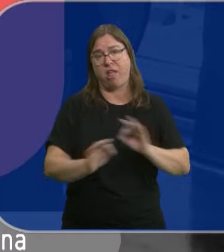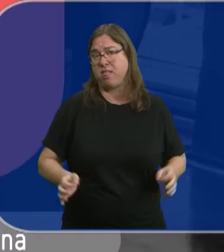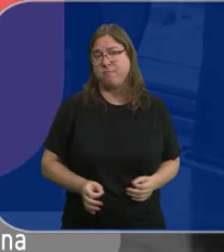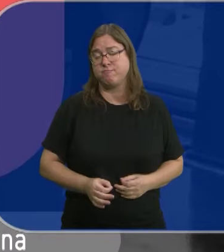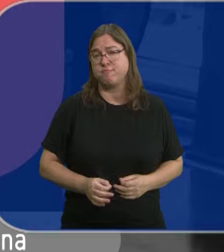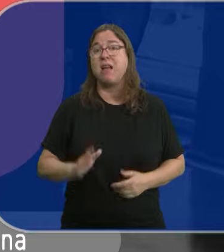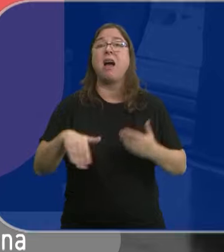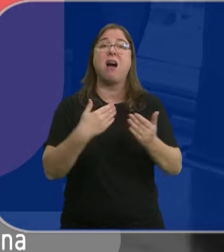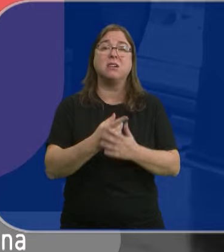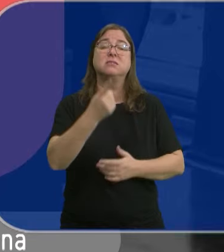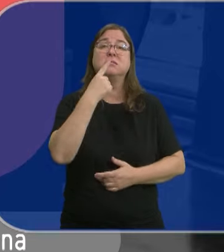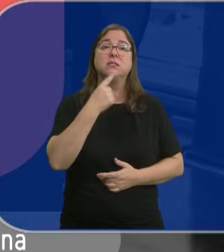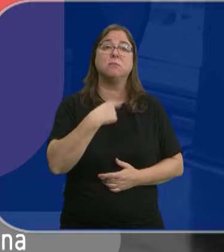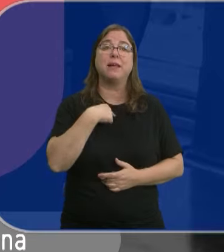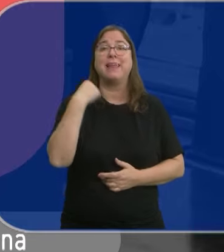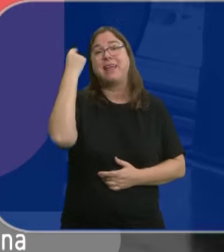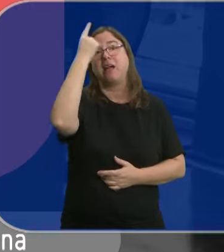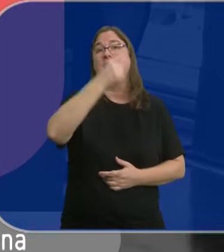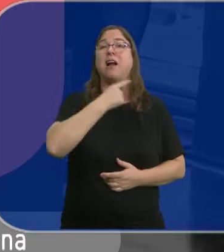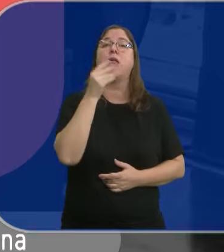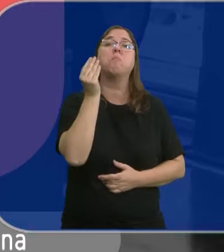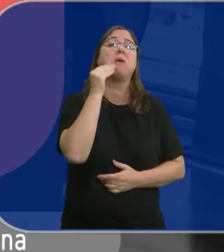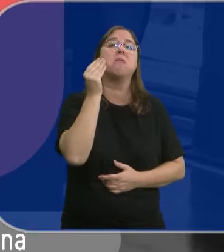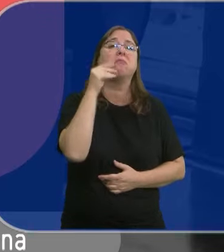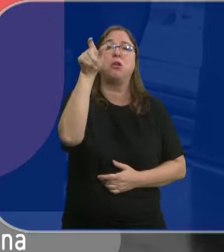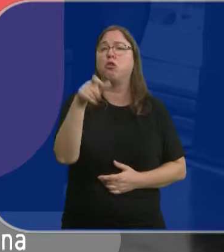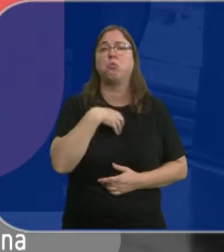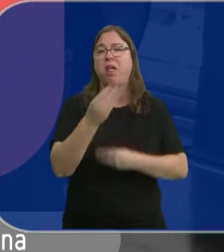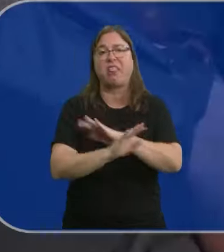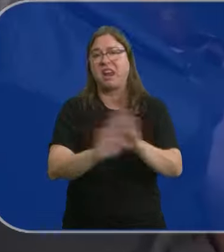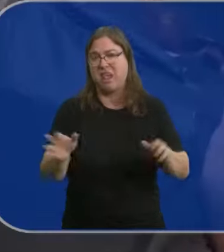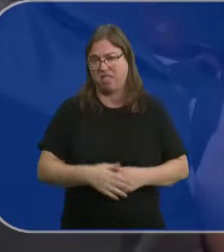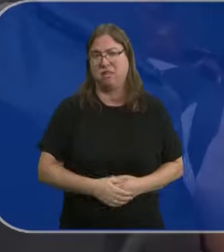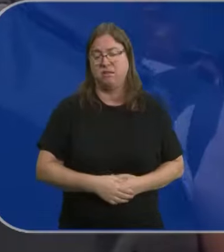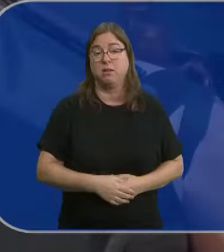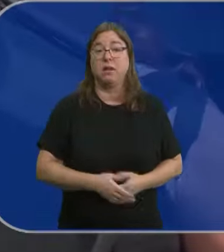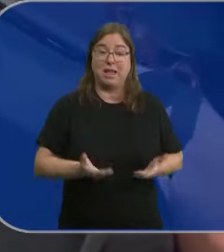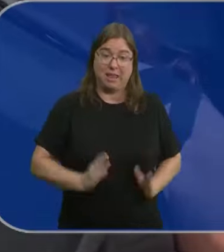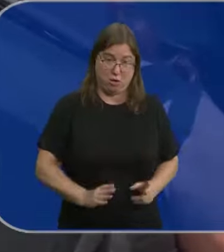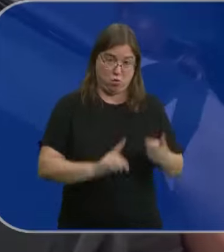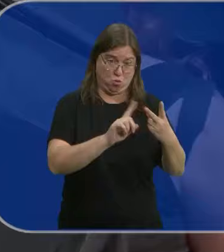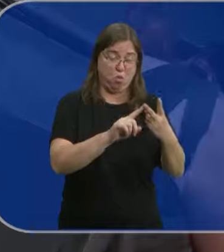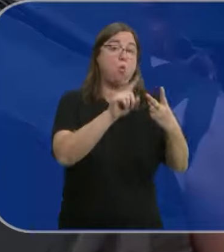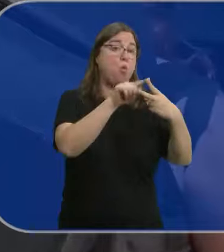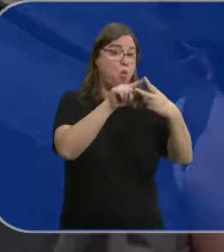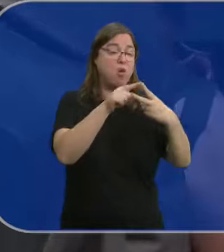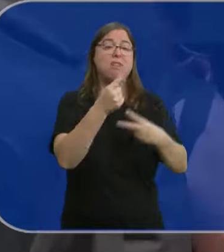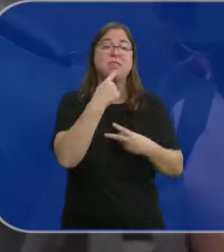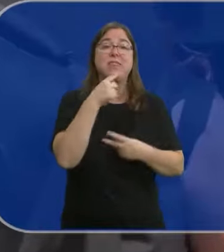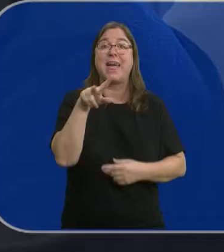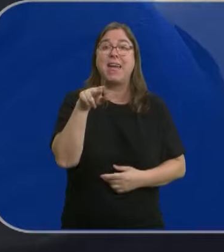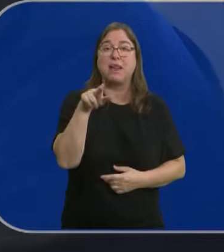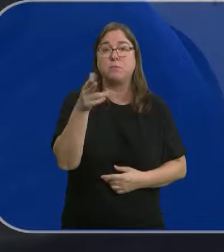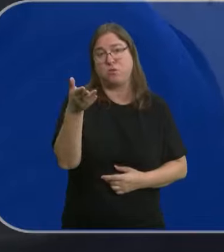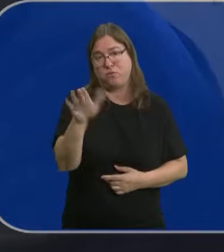nada. Nos llegaron a decir que con esa cara de pánfilo no podía hacer nada. Uno de los dos hijos de Juana ha explicado al juez que su